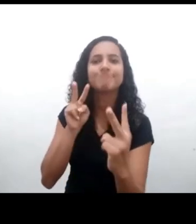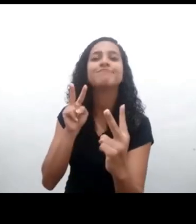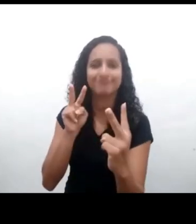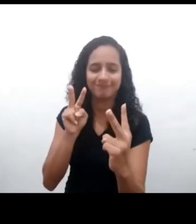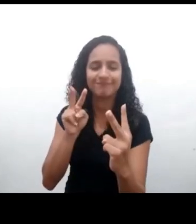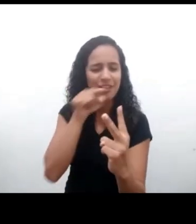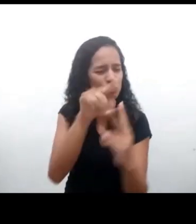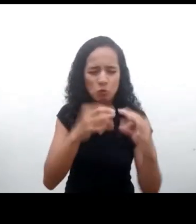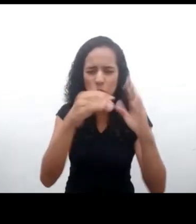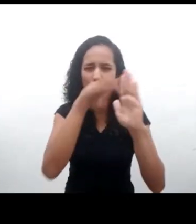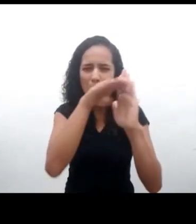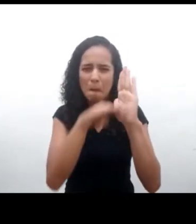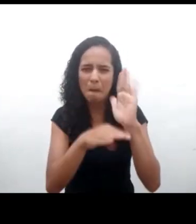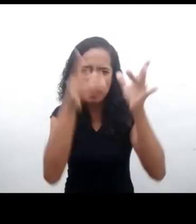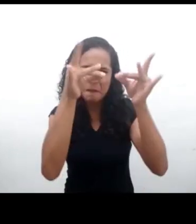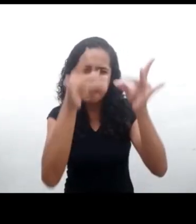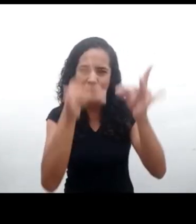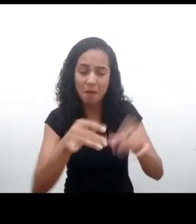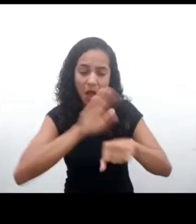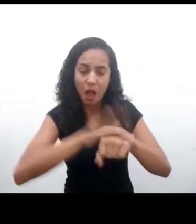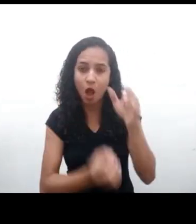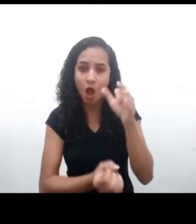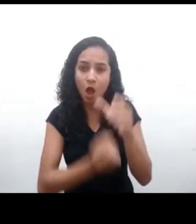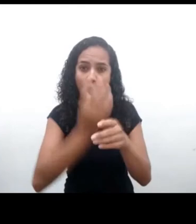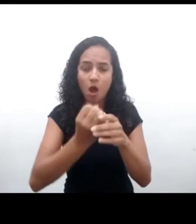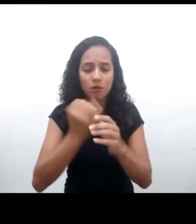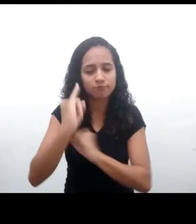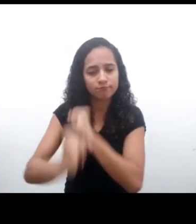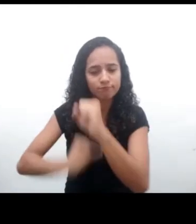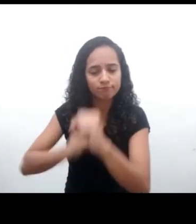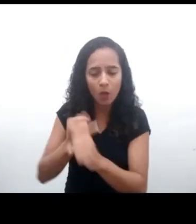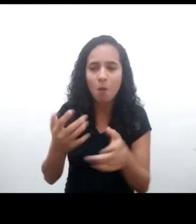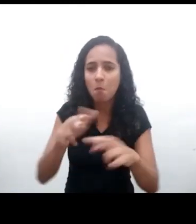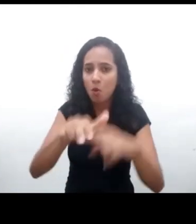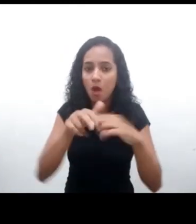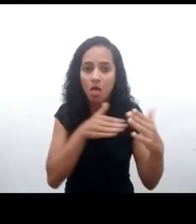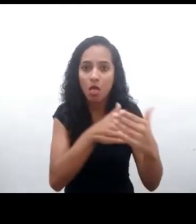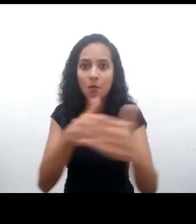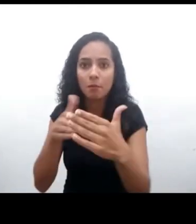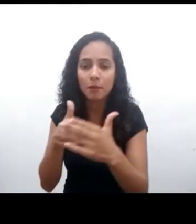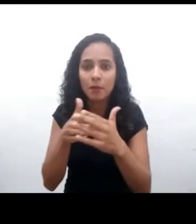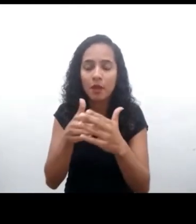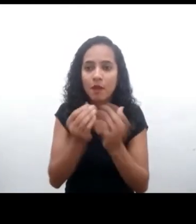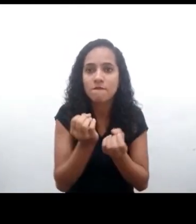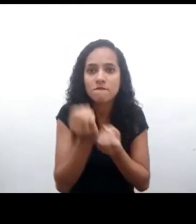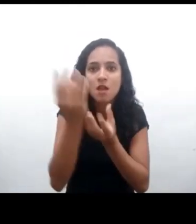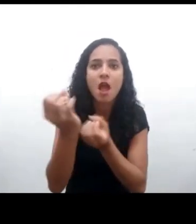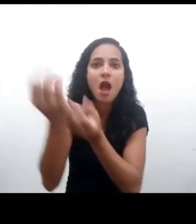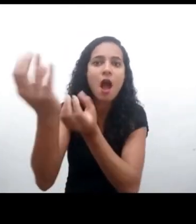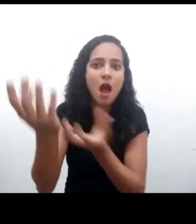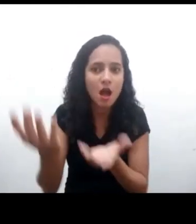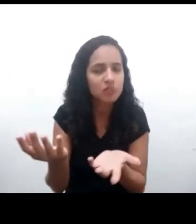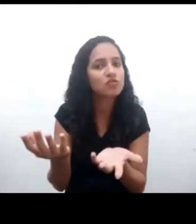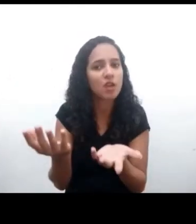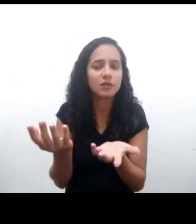Las restricciones de viaje a los miembros del Comité han generado esta